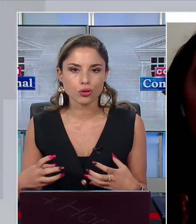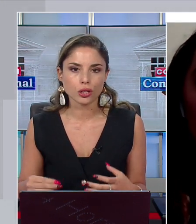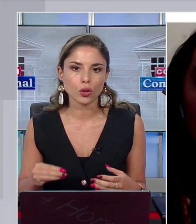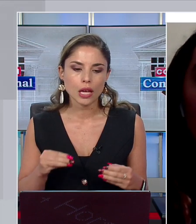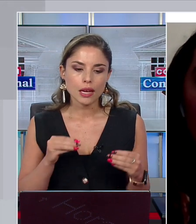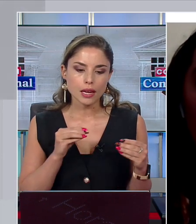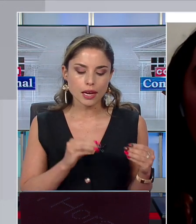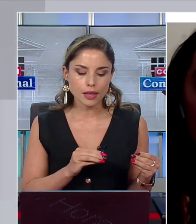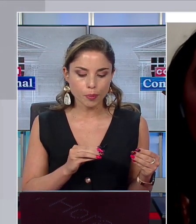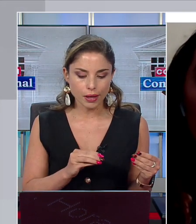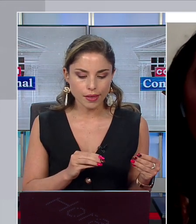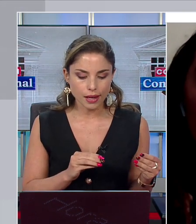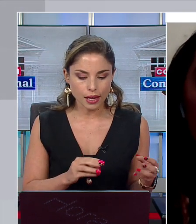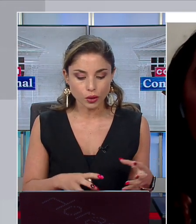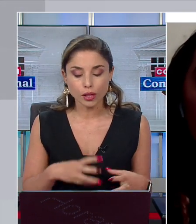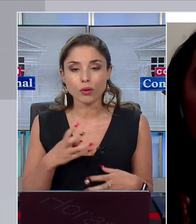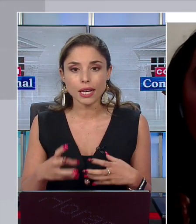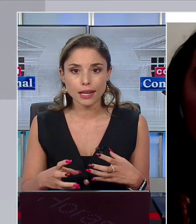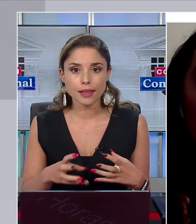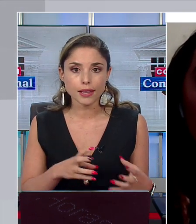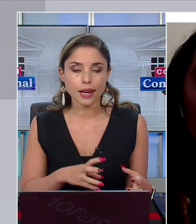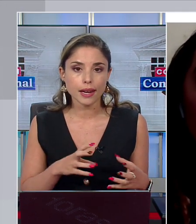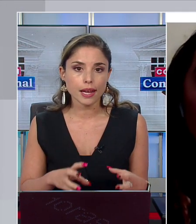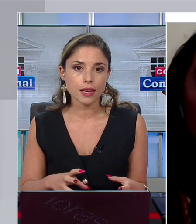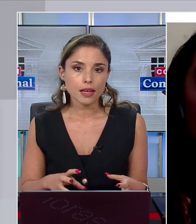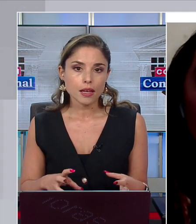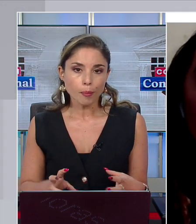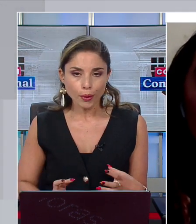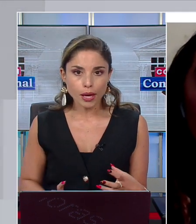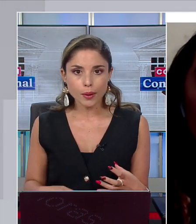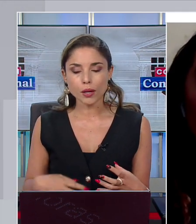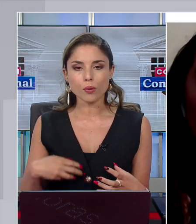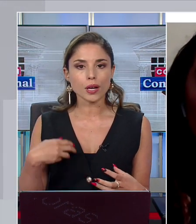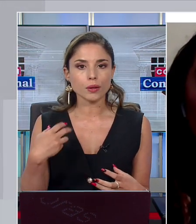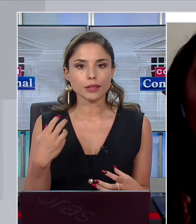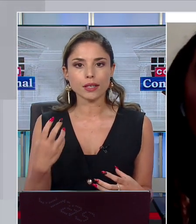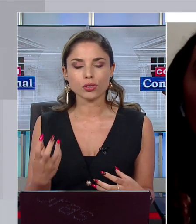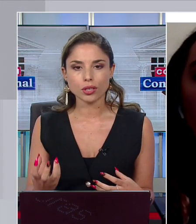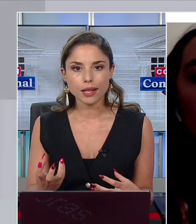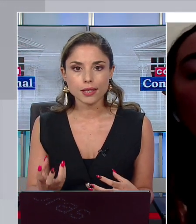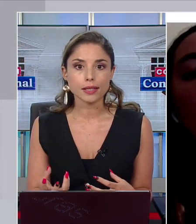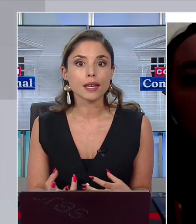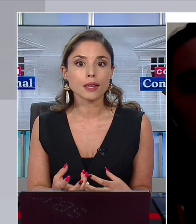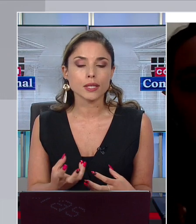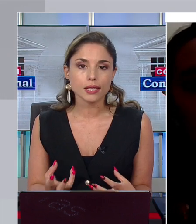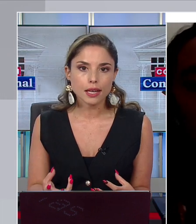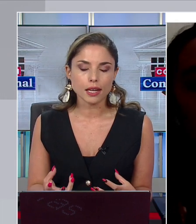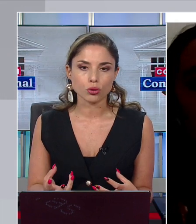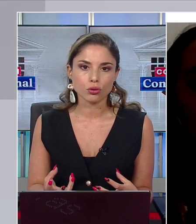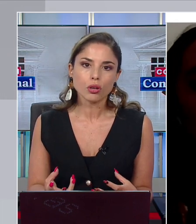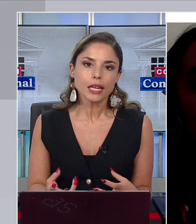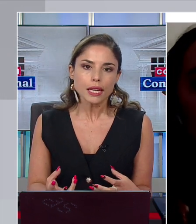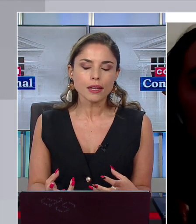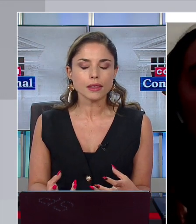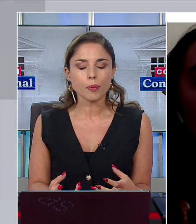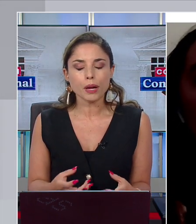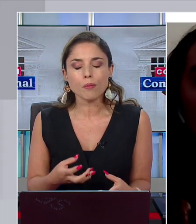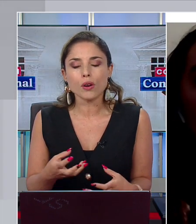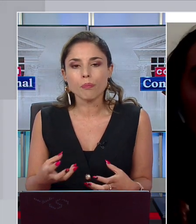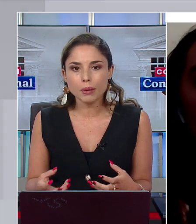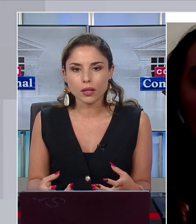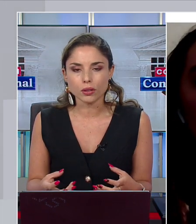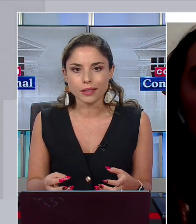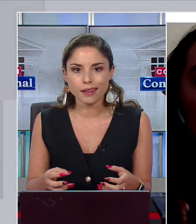juzgada, ¿no es cierto? Que después de que los tribunales dictaran ley podía venir un órgano internacional y decir que revisara eso y que